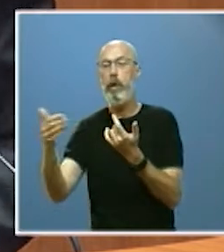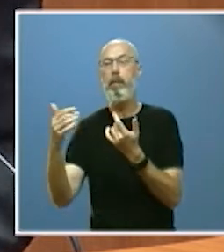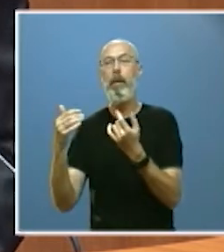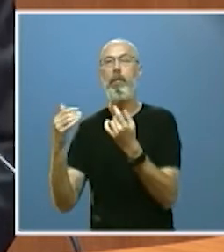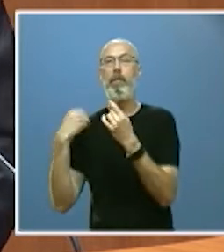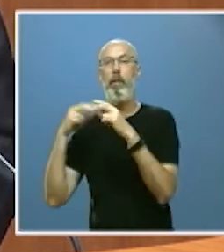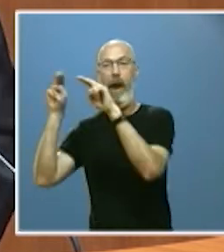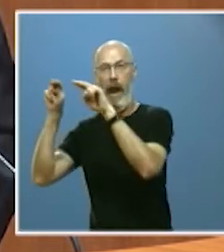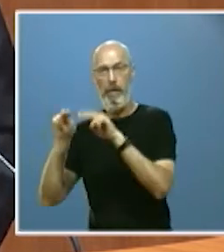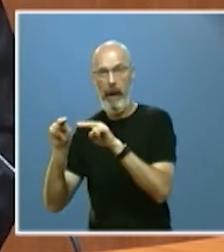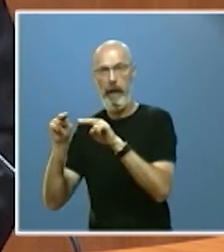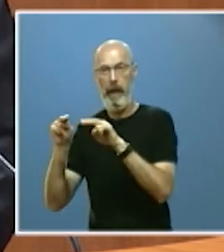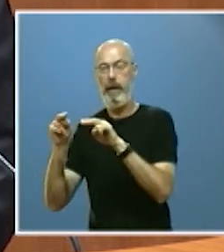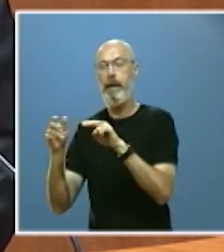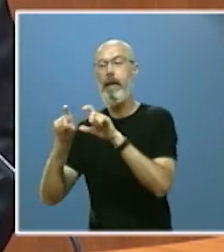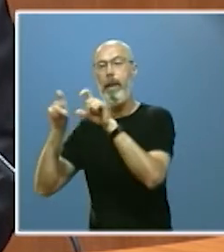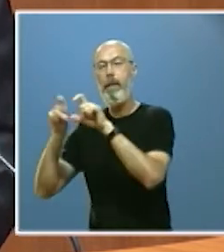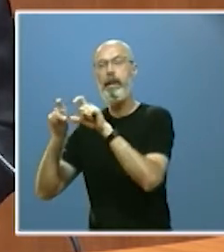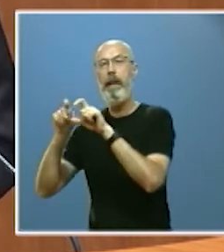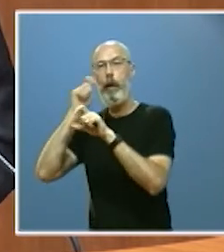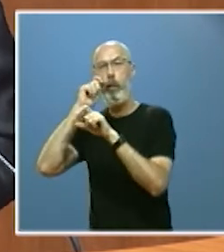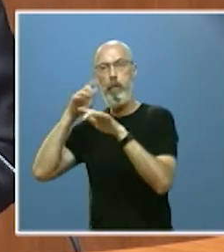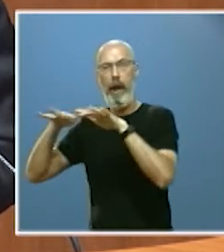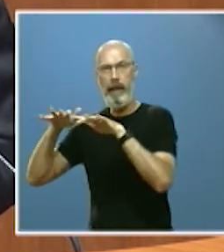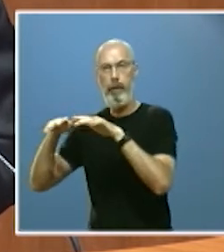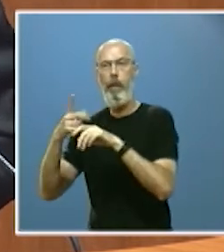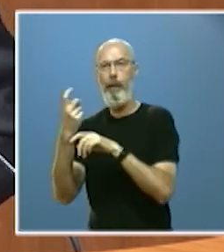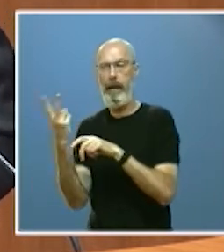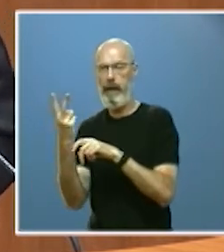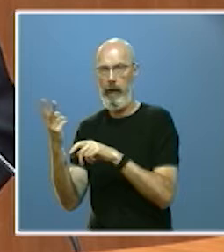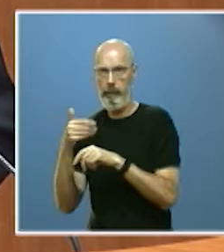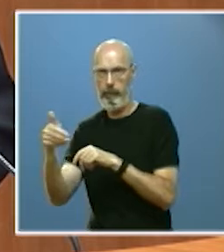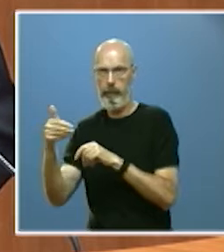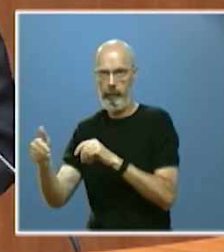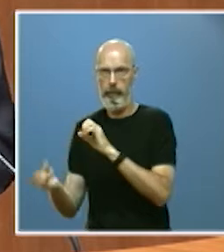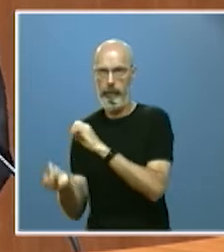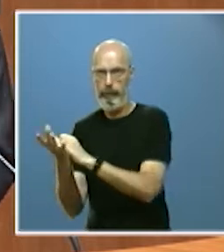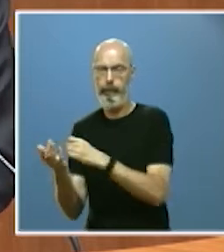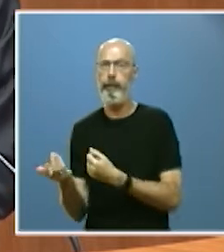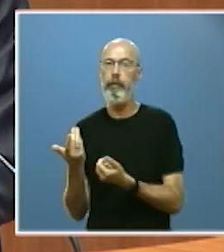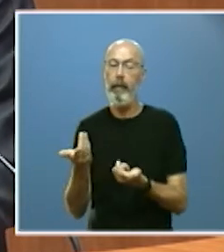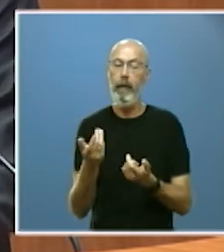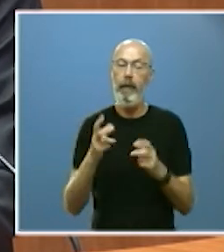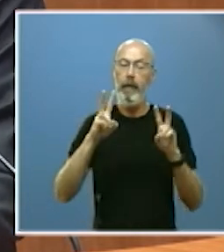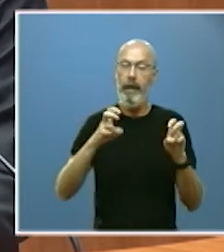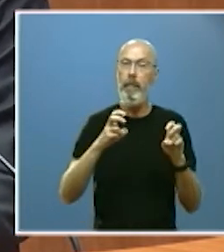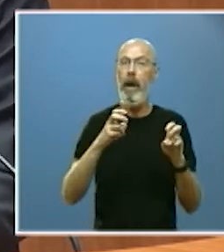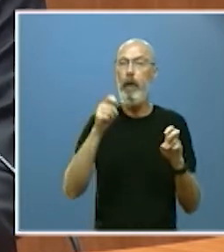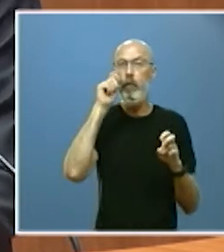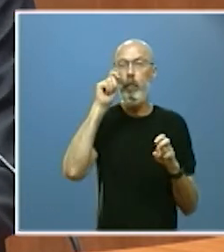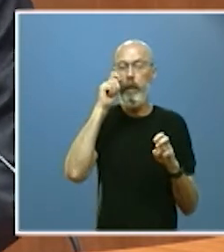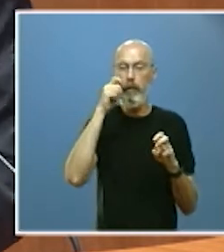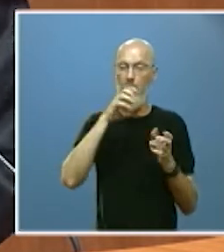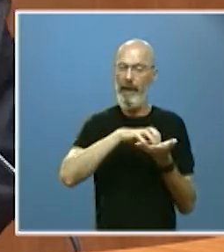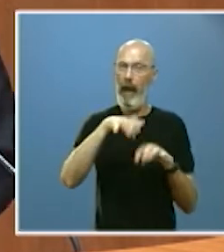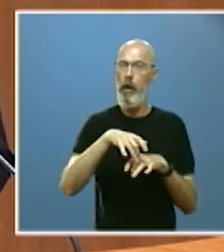y de las empresas de turismo activo. Una parte esencial del atractivo turístico de Castilla y León procede de nuestro patrimonio cultural